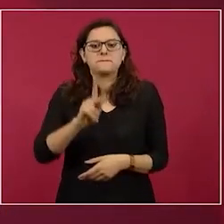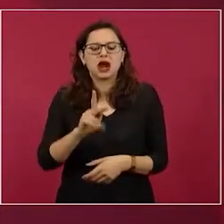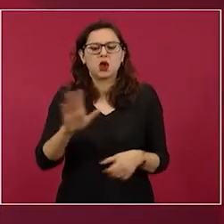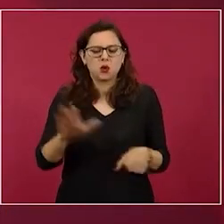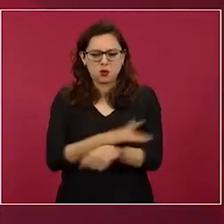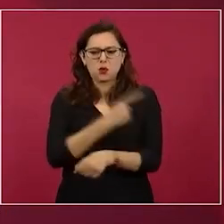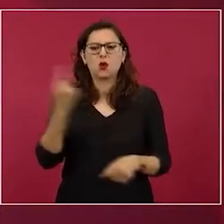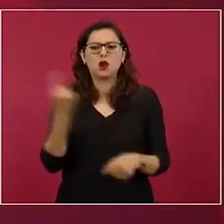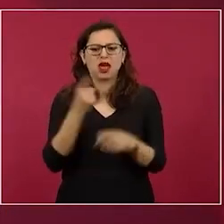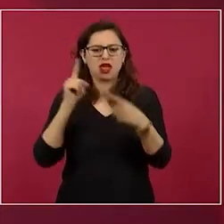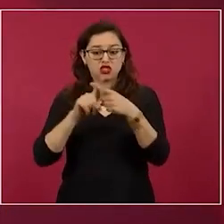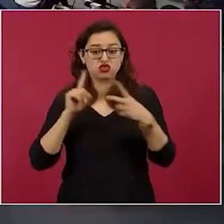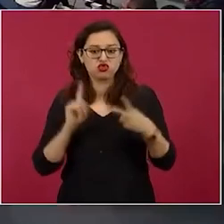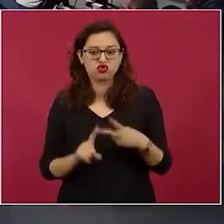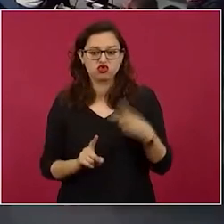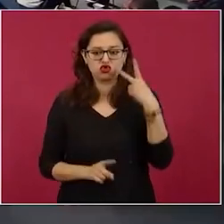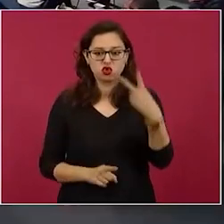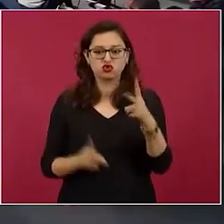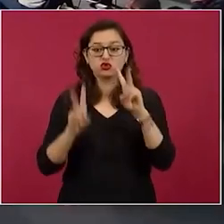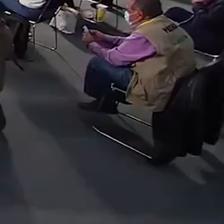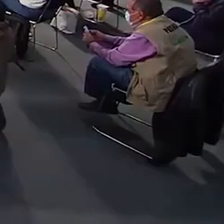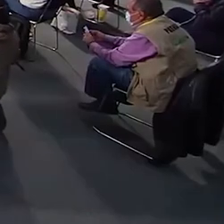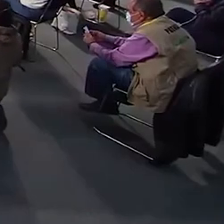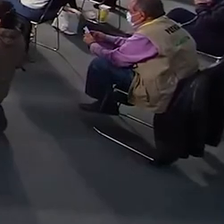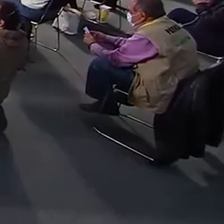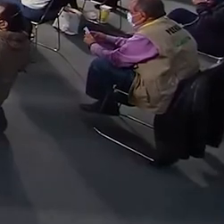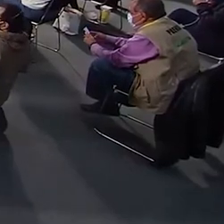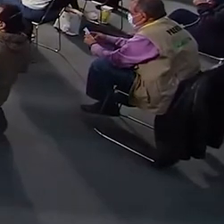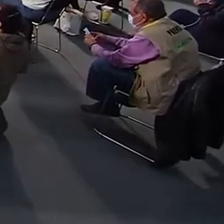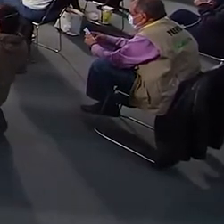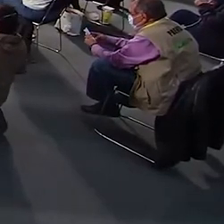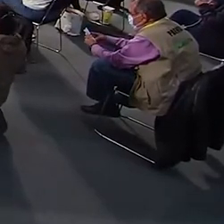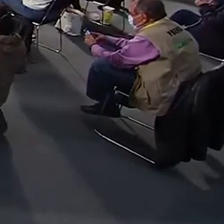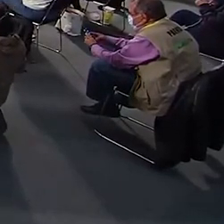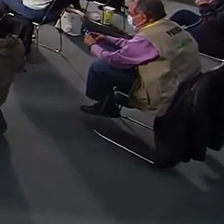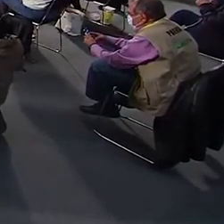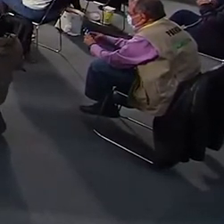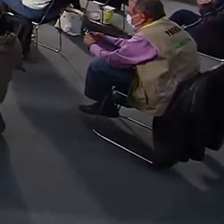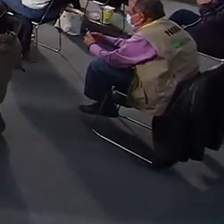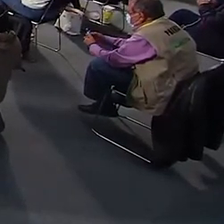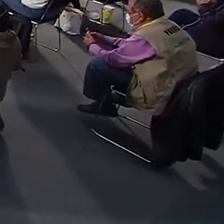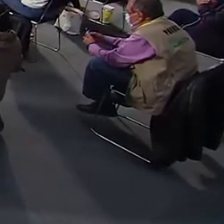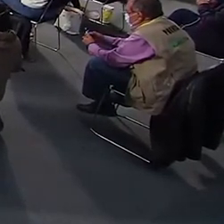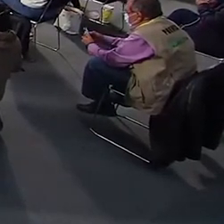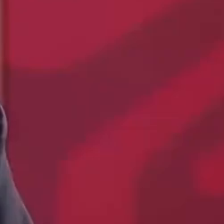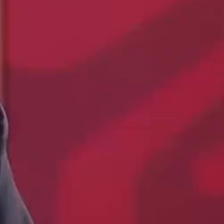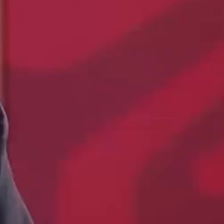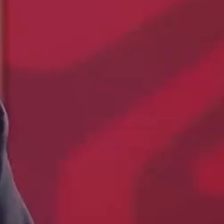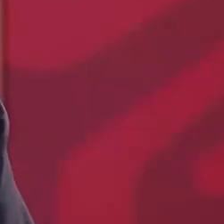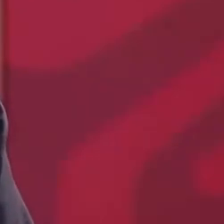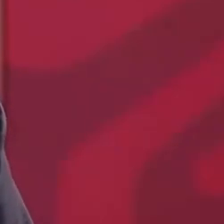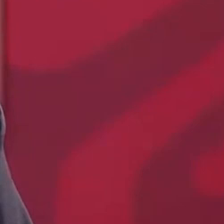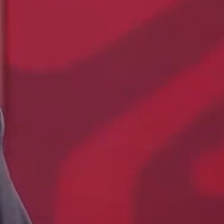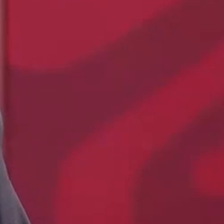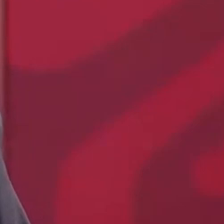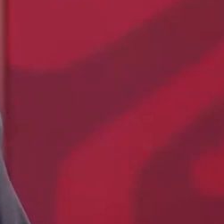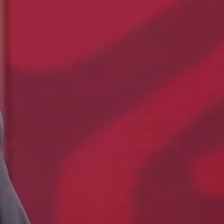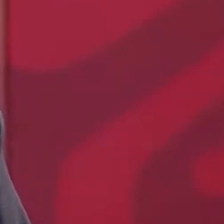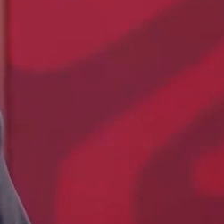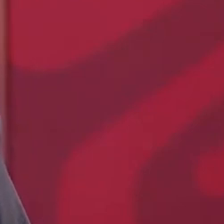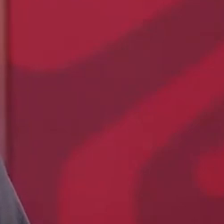primero porque se atienden las causas que originan la violencia que no se hacía cuando